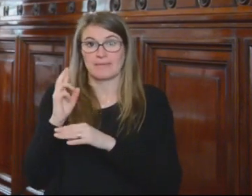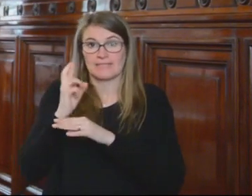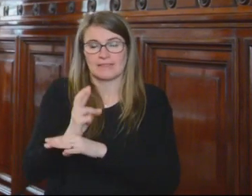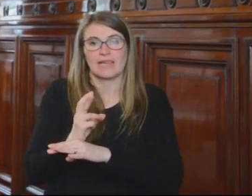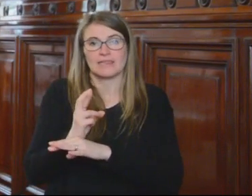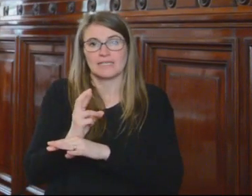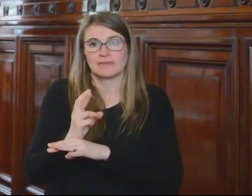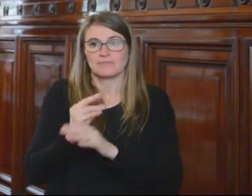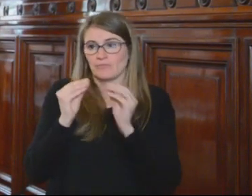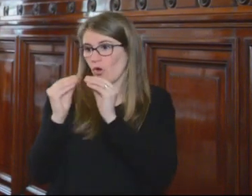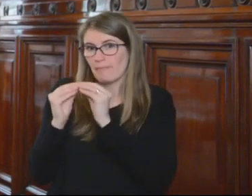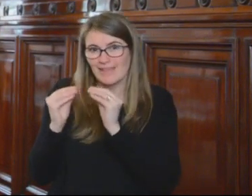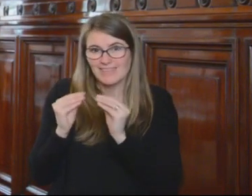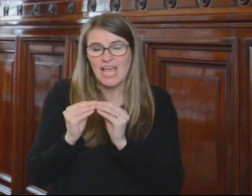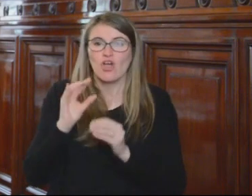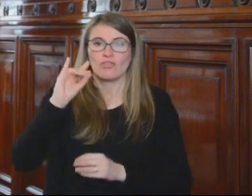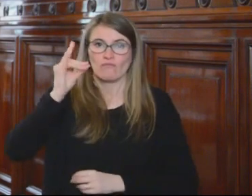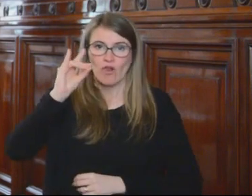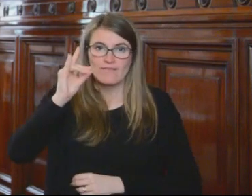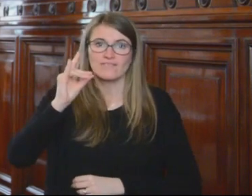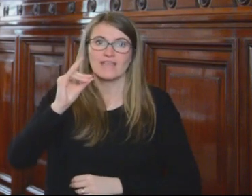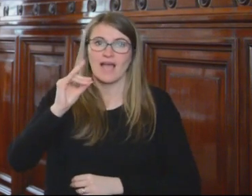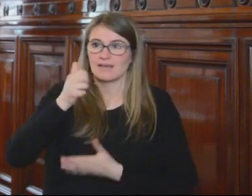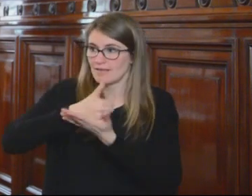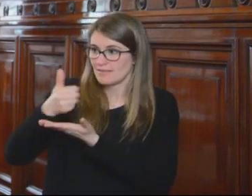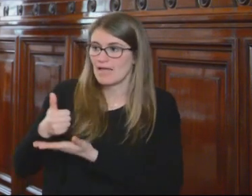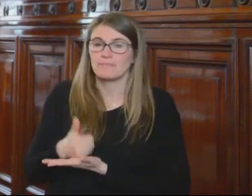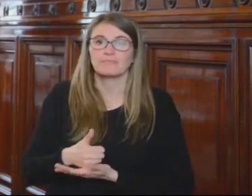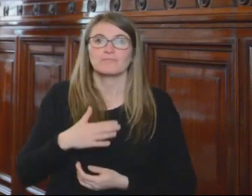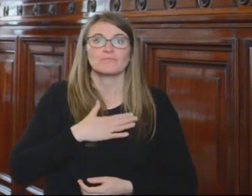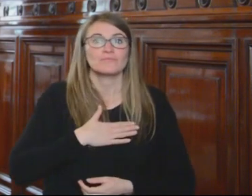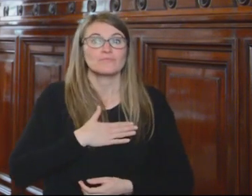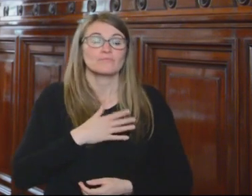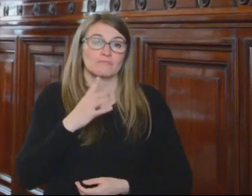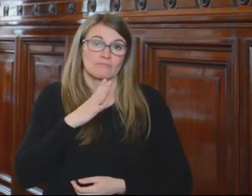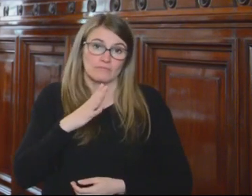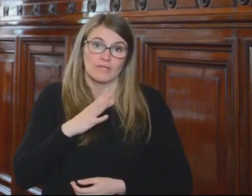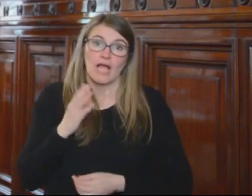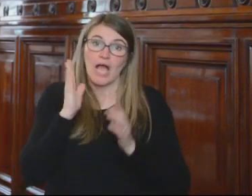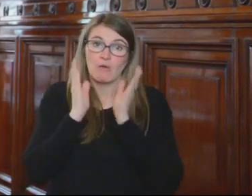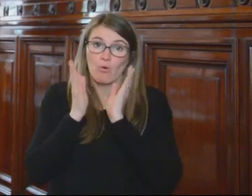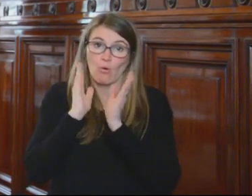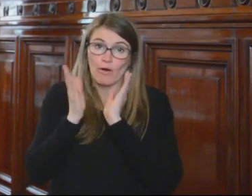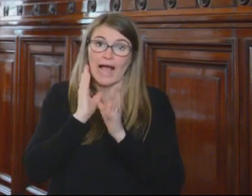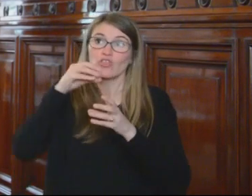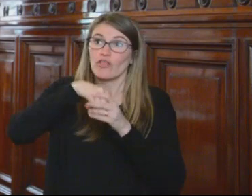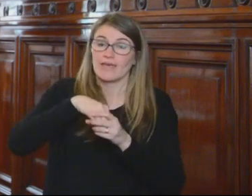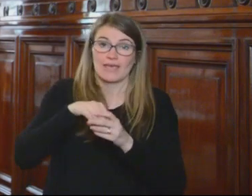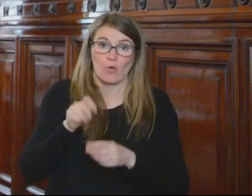colegas del Estado de Bolivia, público presente. Soy el abogado Arturo Yañez Cortés, soy el abogado peticionario de la